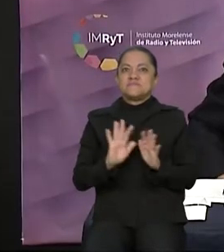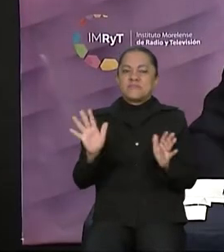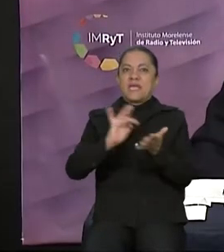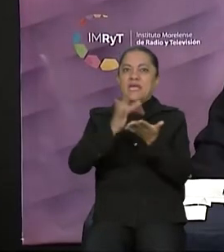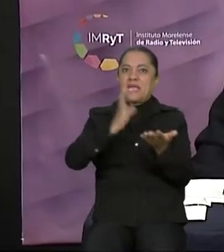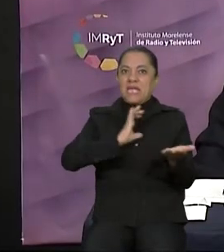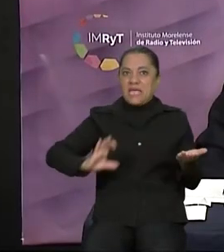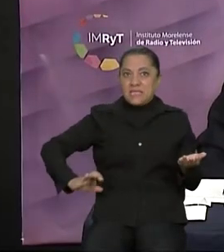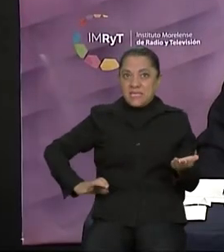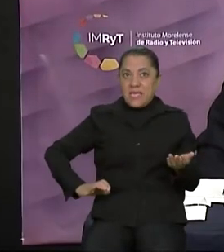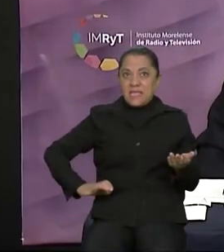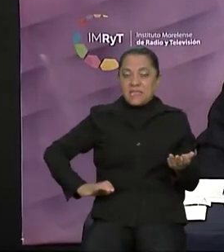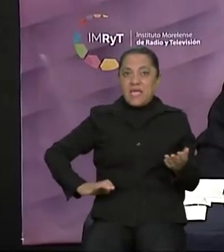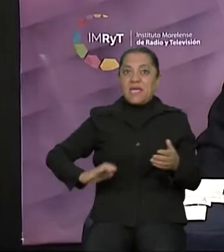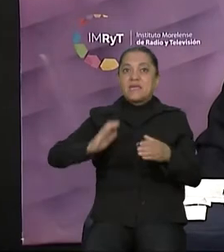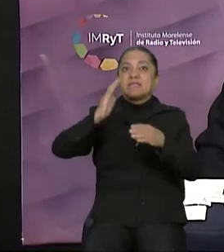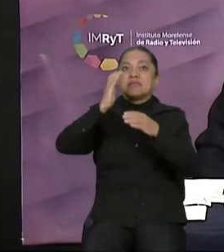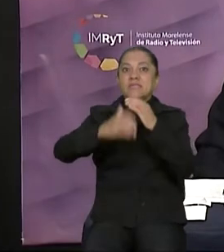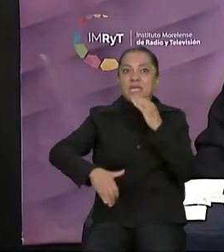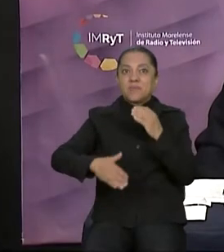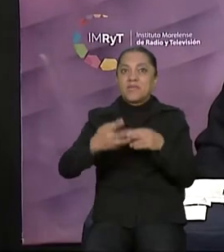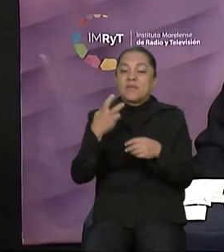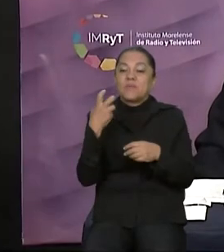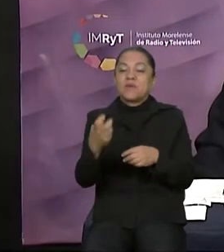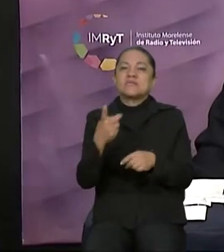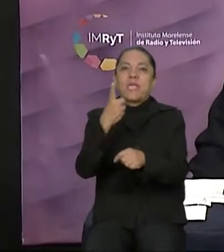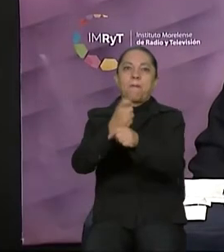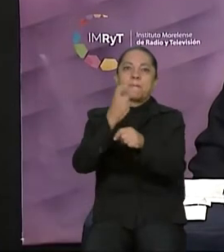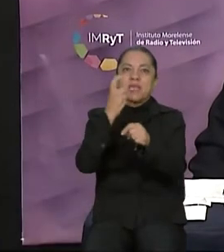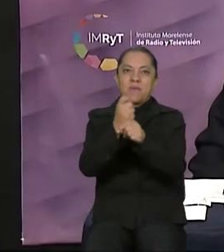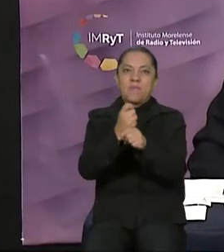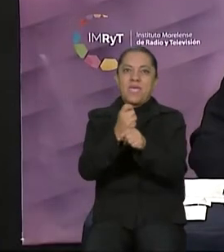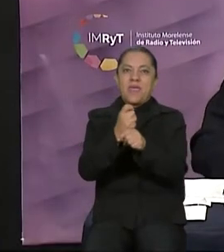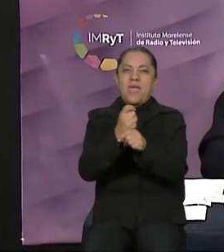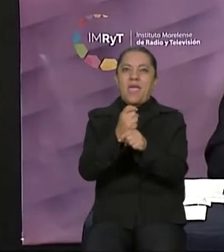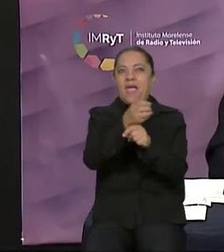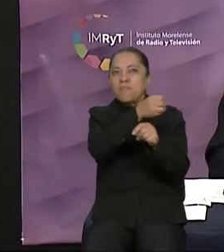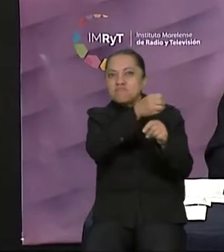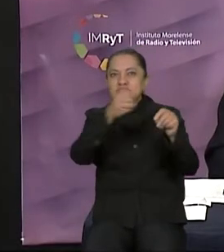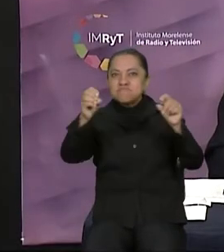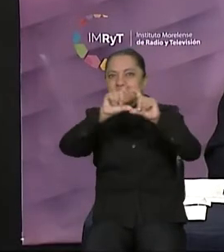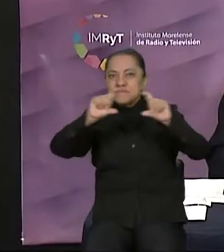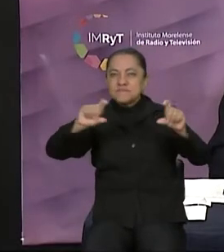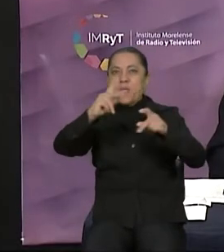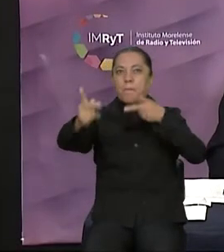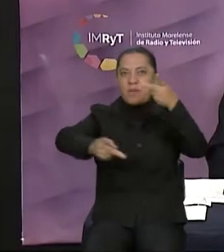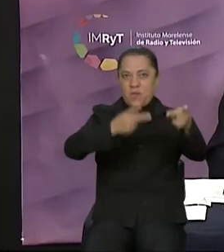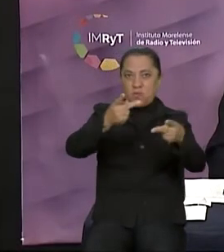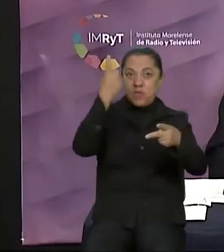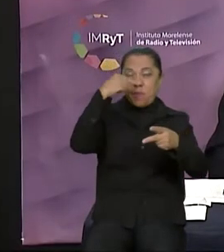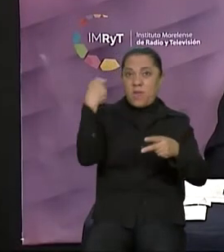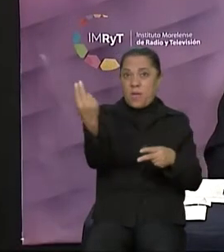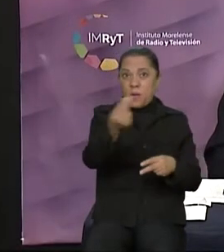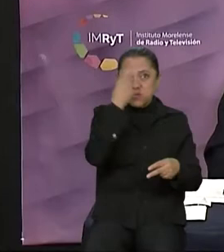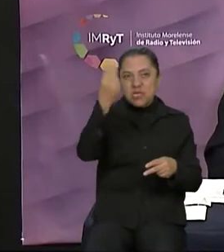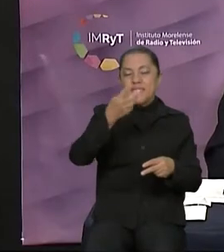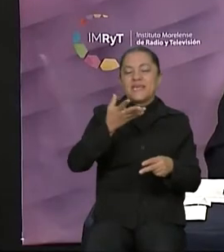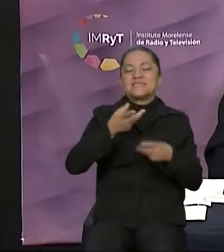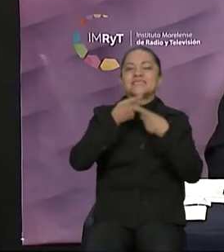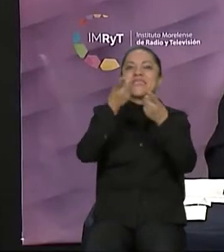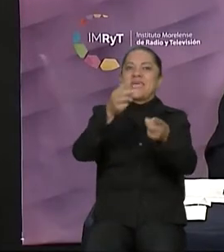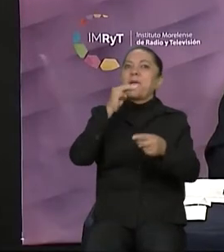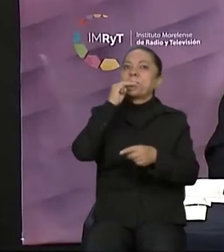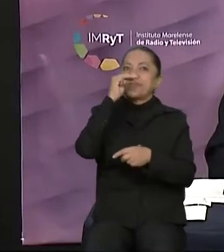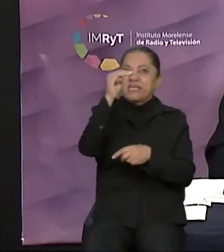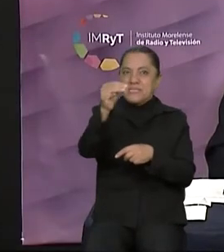terminamos con esta primera ronda, la ronda inicial, para que ustedes pudieran haber dado este mensaje. Vamos a la primera